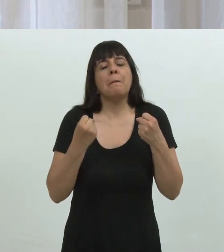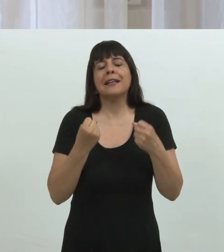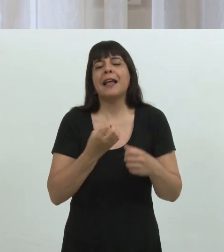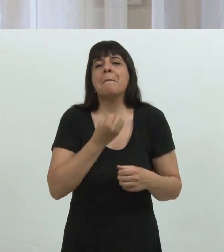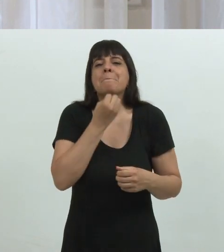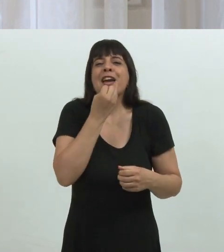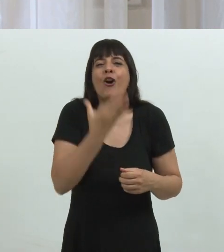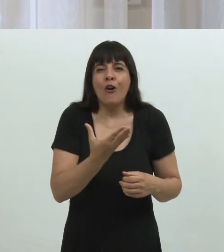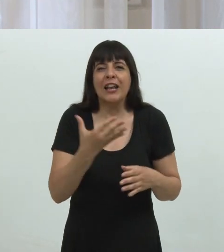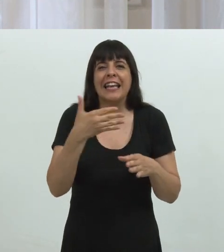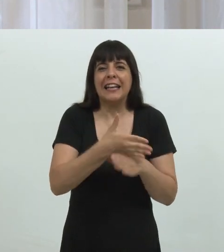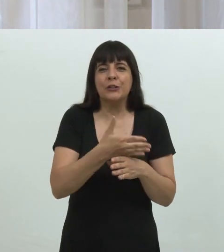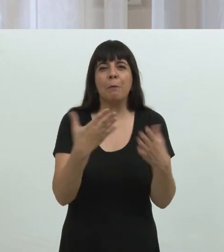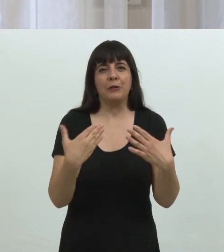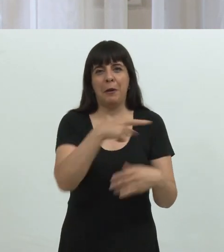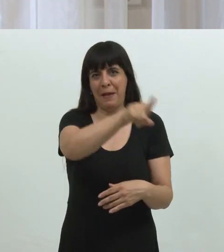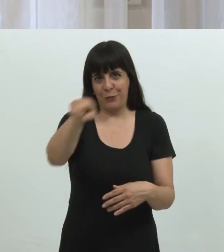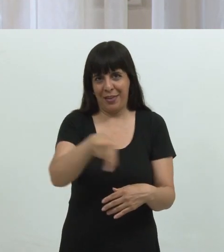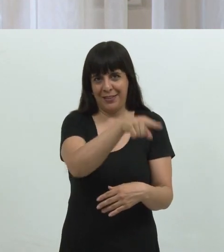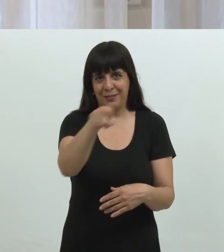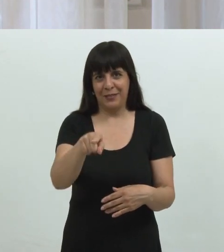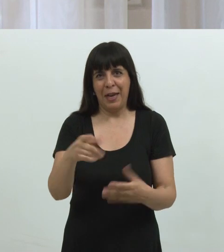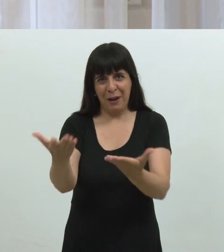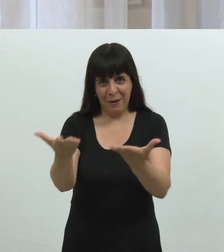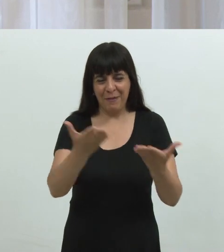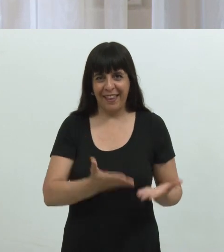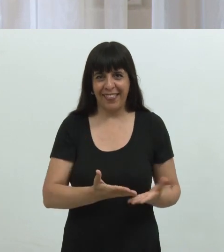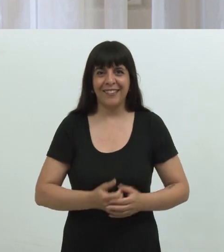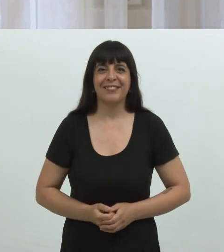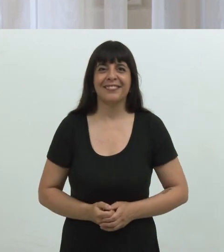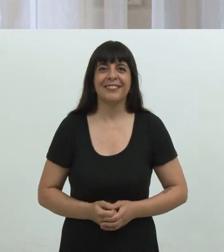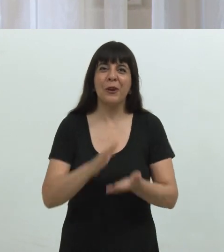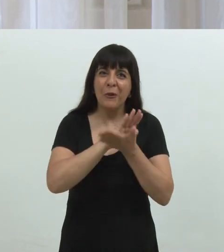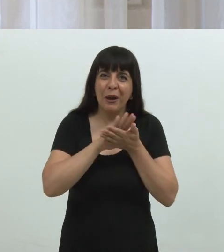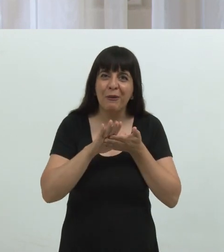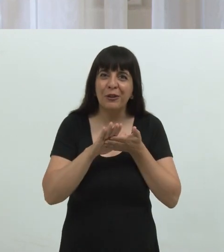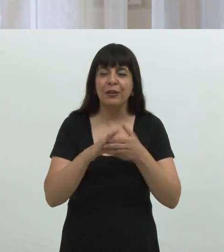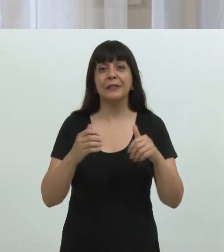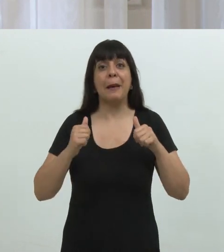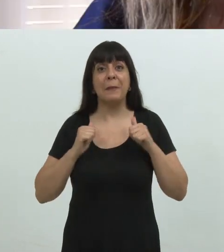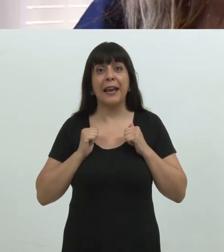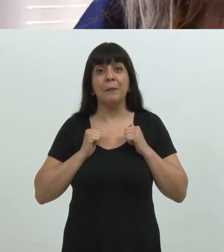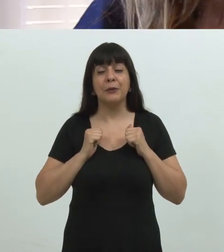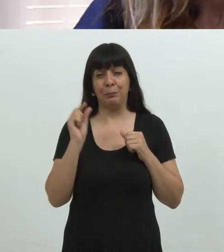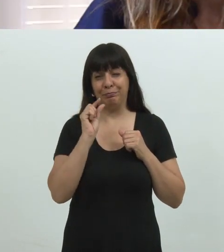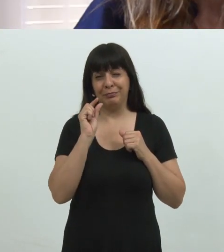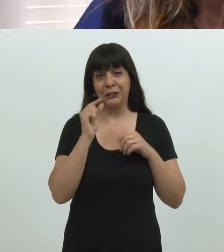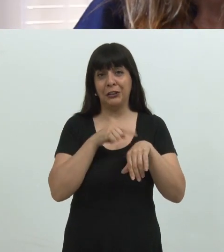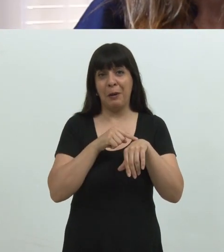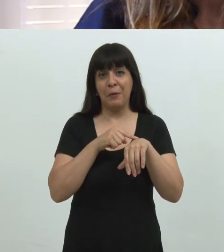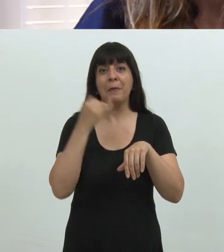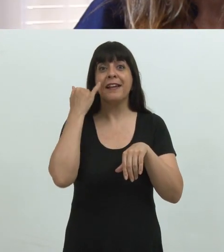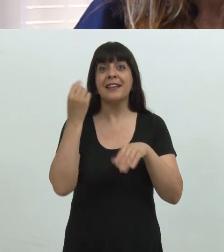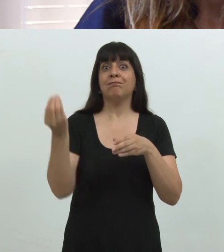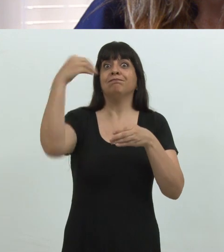que sea el mejor ingreso posible para todos ustedes. Les damos la bienvenida nuevamente y los esperamos dentro de poco tiempo